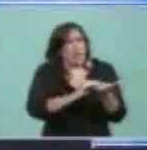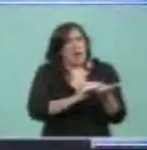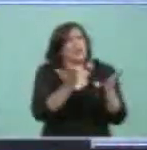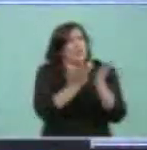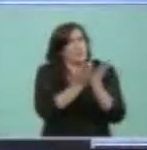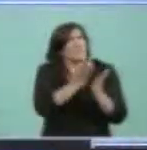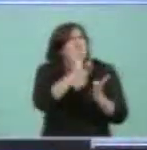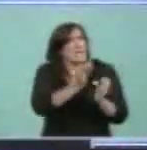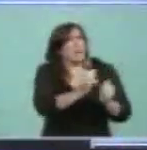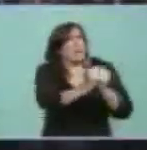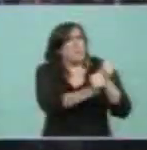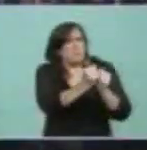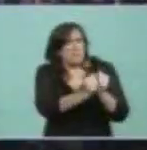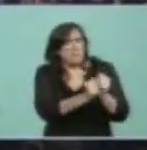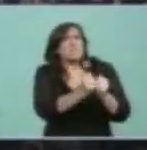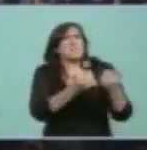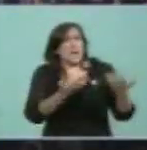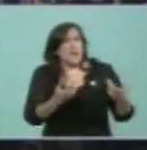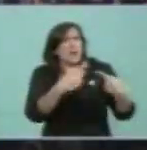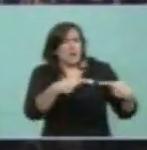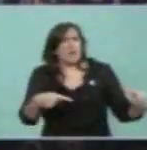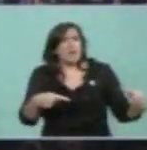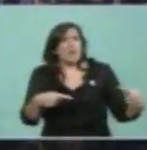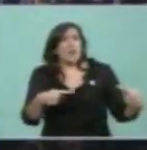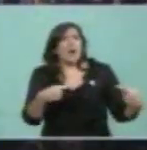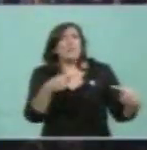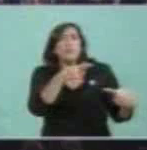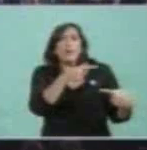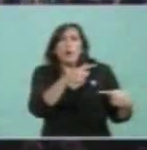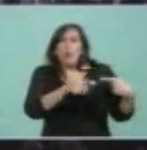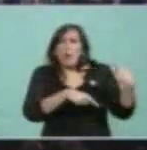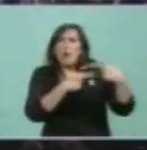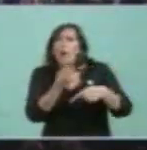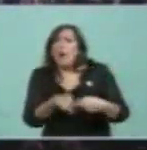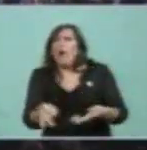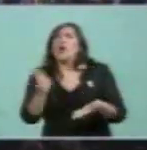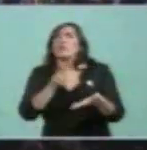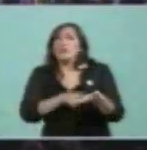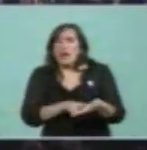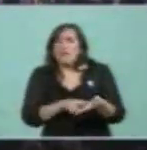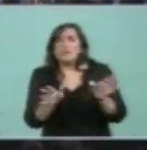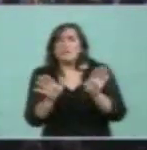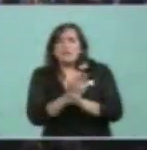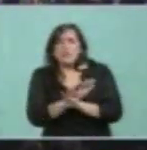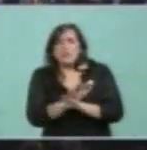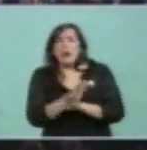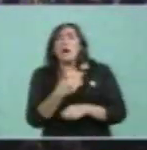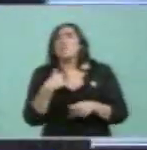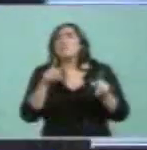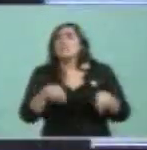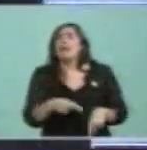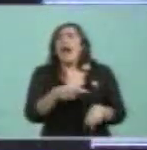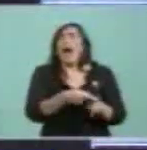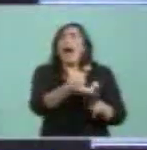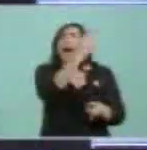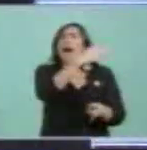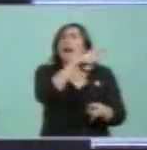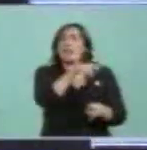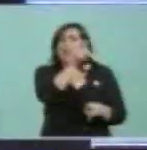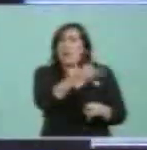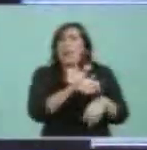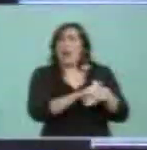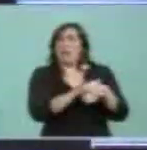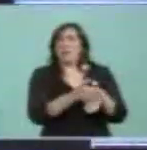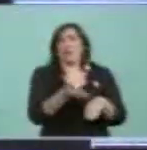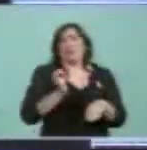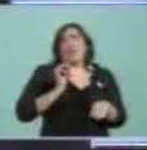económicos, que es empresario, que es todo, pero que repiten conductas. No sé qué habrá hecho este amigo con aquel dólar comprado a 4,80